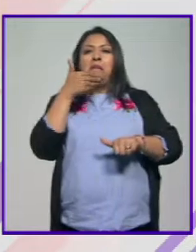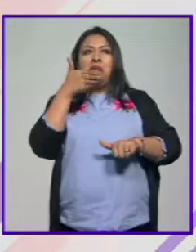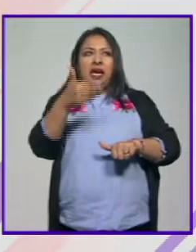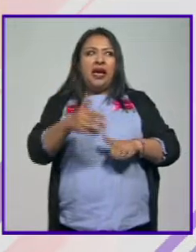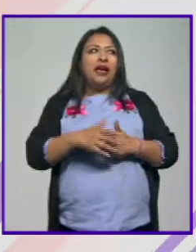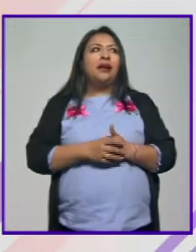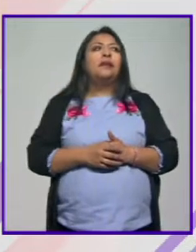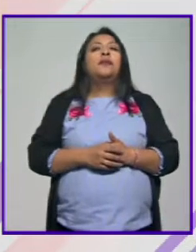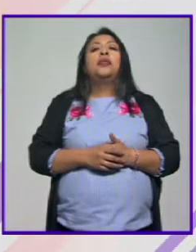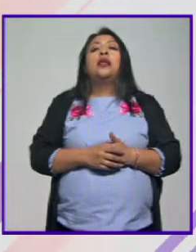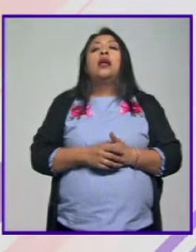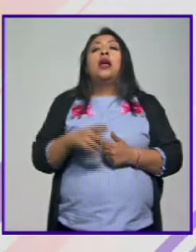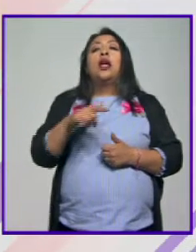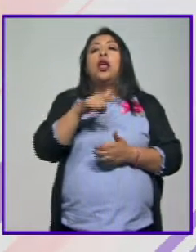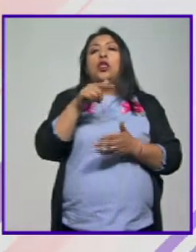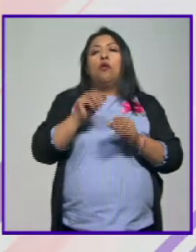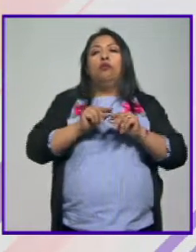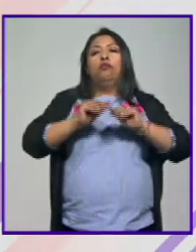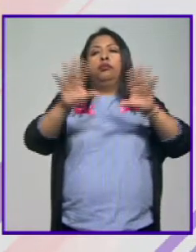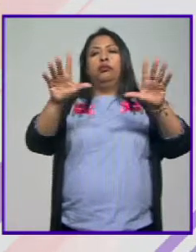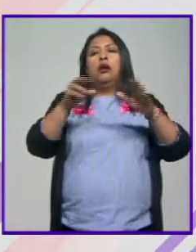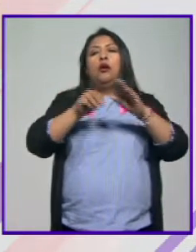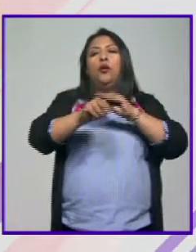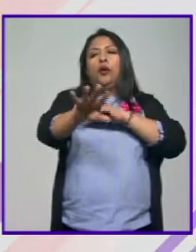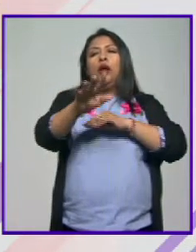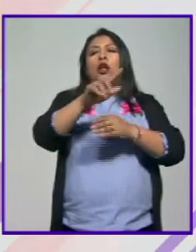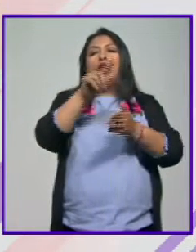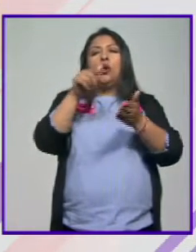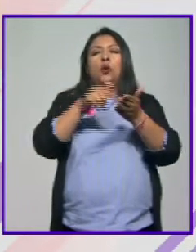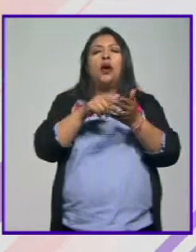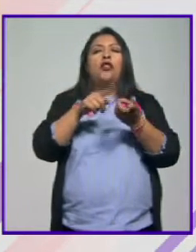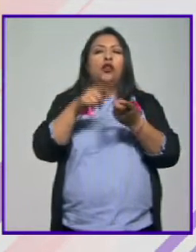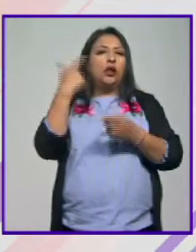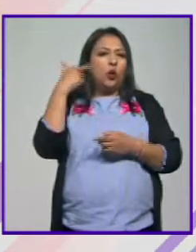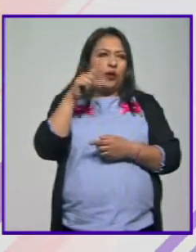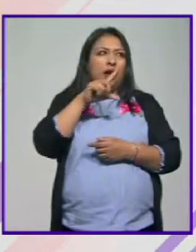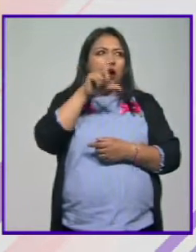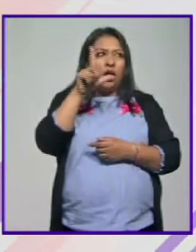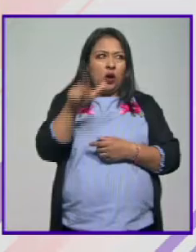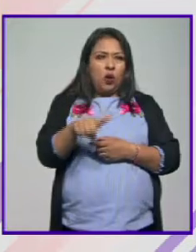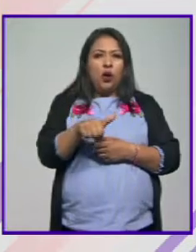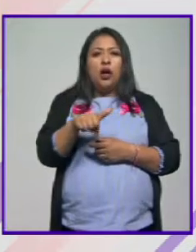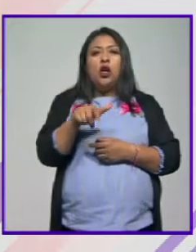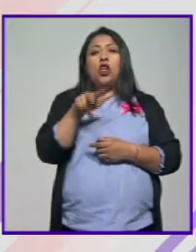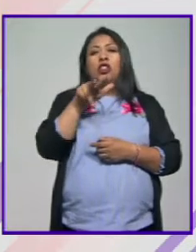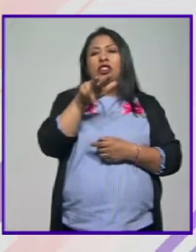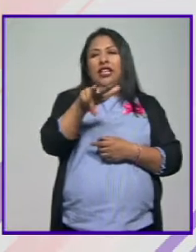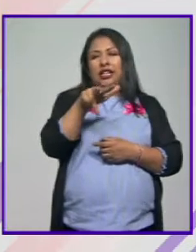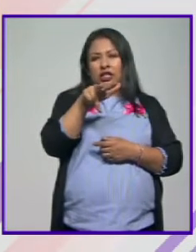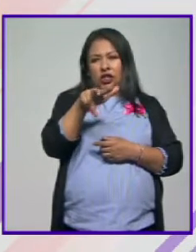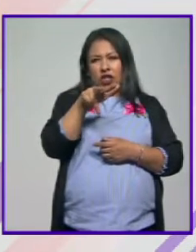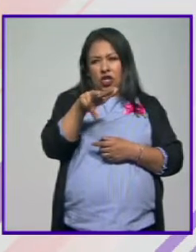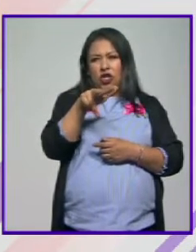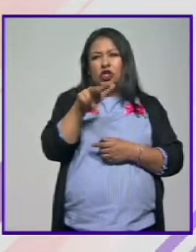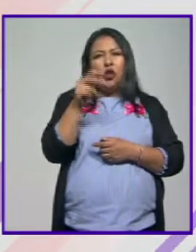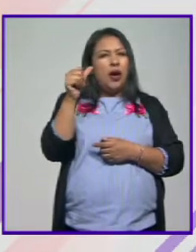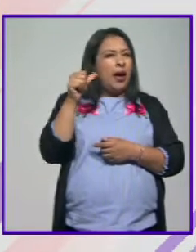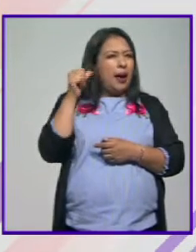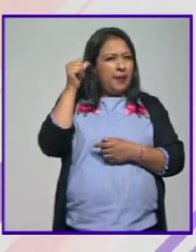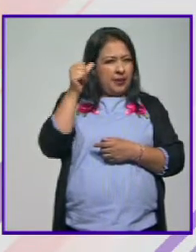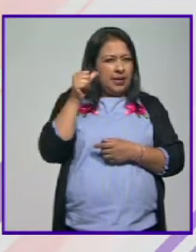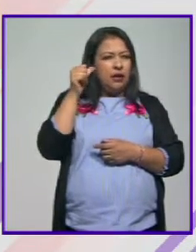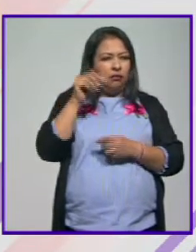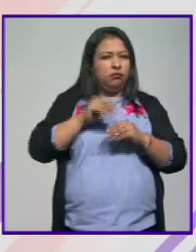estrenar va a estrenar en Guadalajara ¿no? se estrena ahora en Guadalajara luego en salas comerciales sale el 18 el 18 de abril